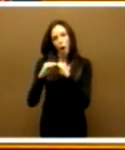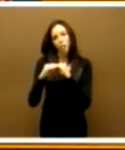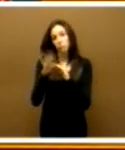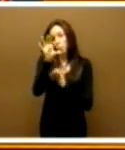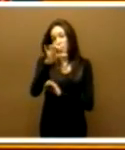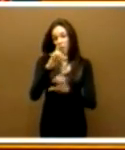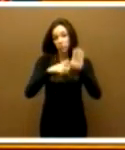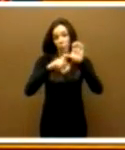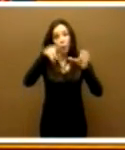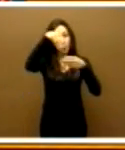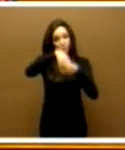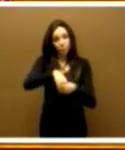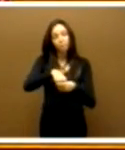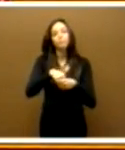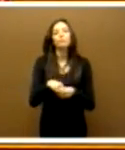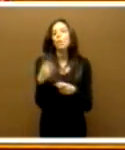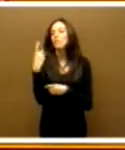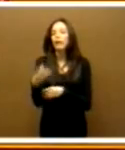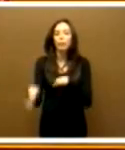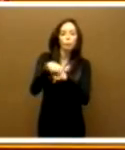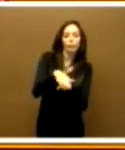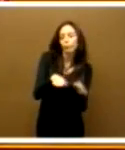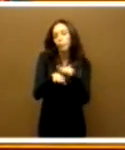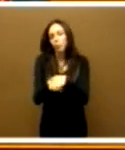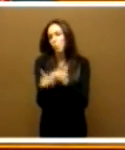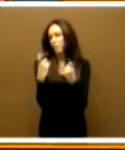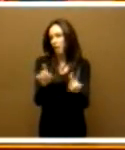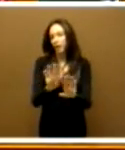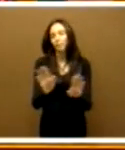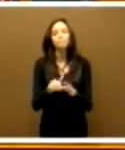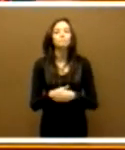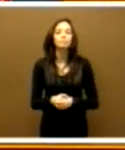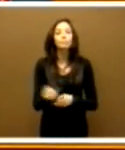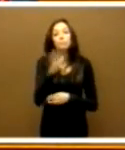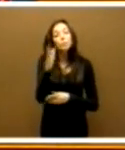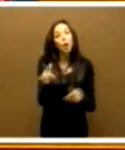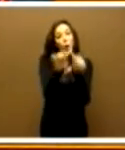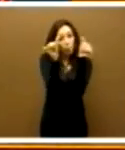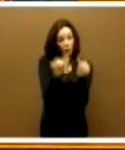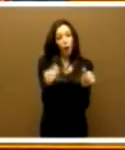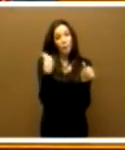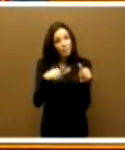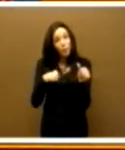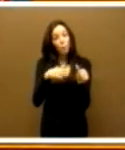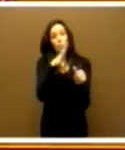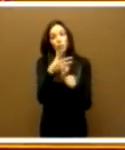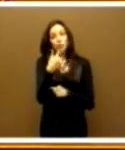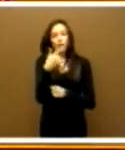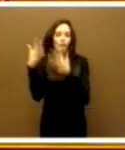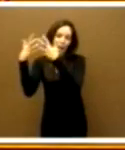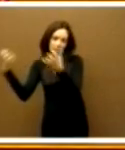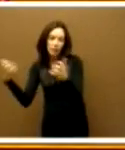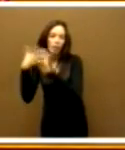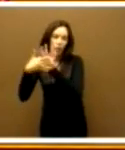comunidad autónoma sin destrozar ninguno. Por lo tanto, ese modelo, y por eso es por lo que he hecho referencia a esto, el modelo